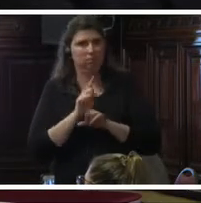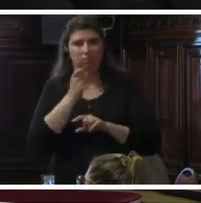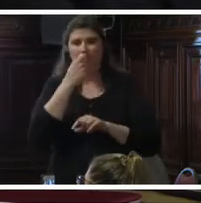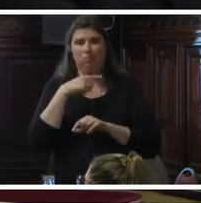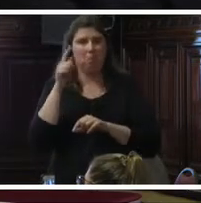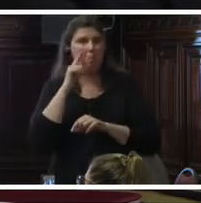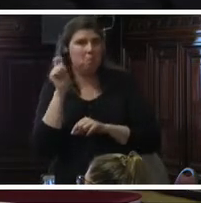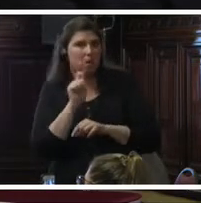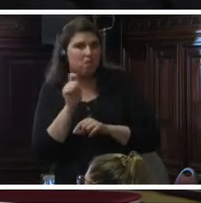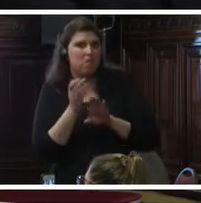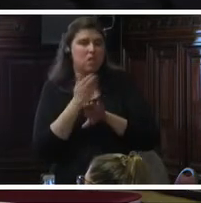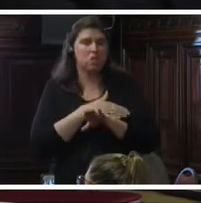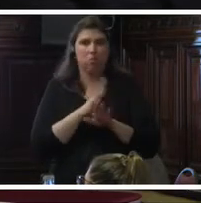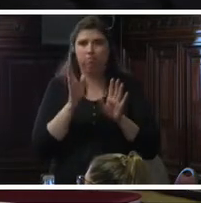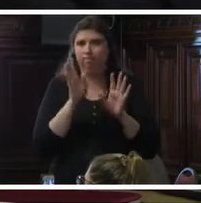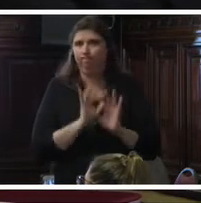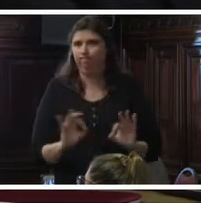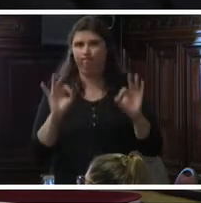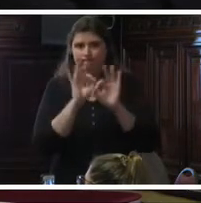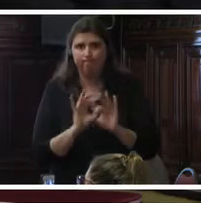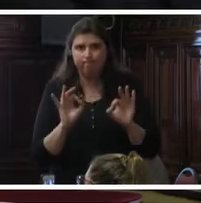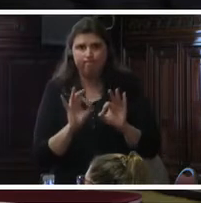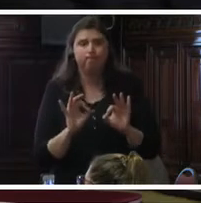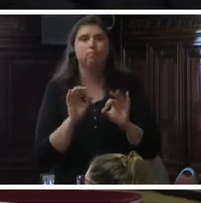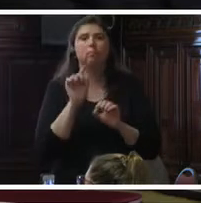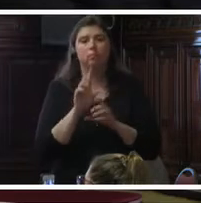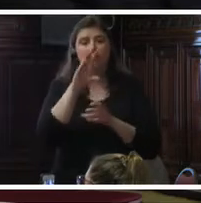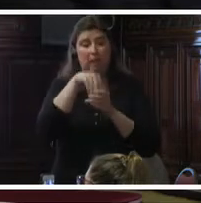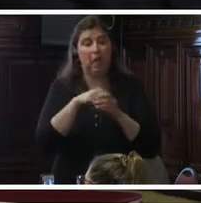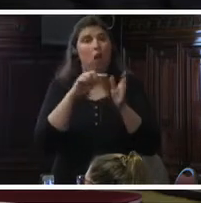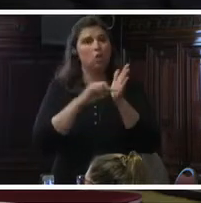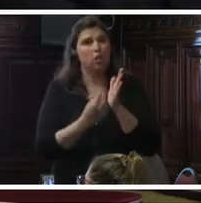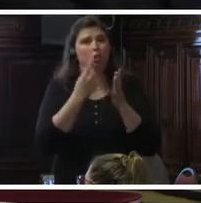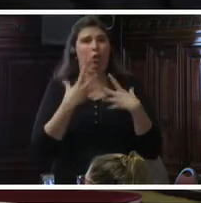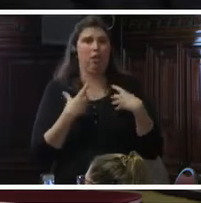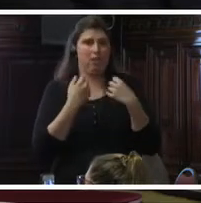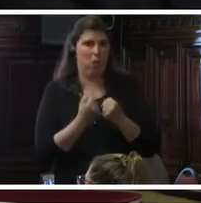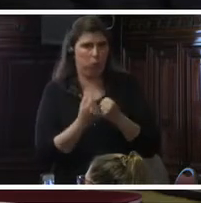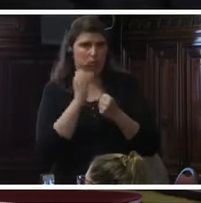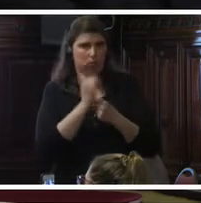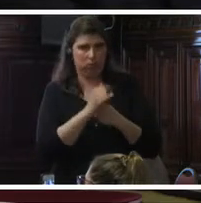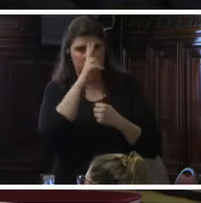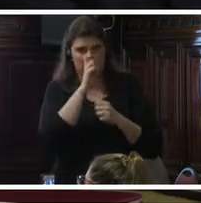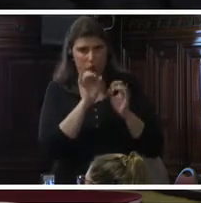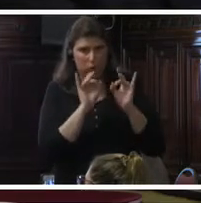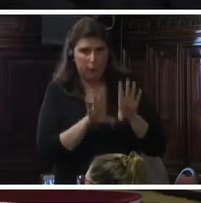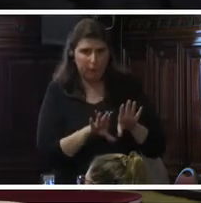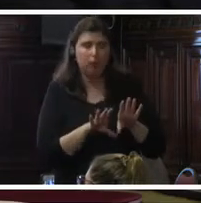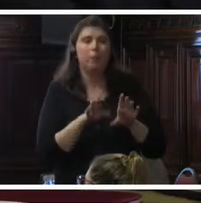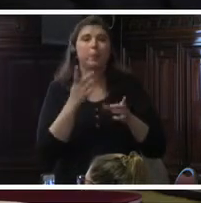para las demás. Esta sigue concentrada en centros de salud. Durante la epidemia, aquí también hubo